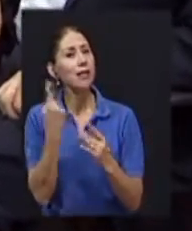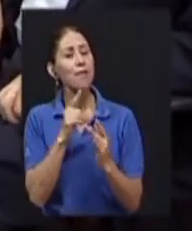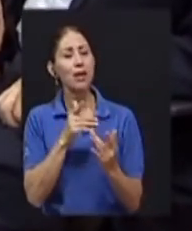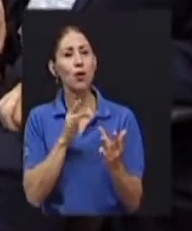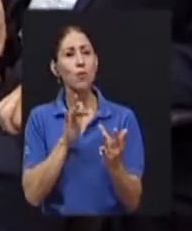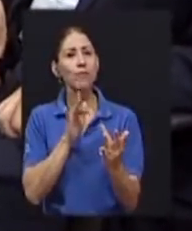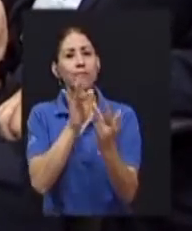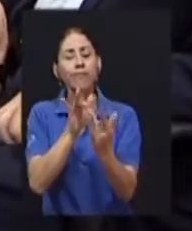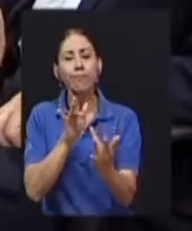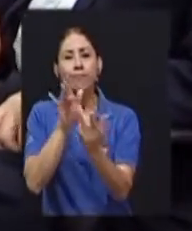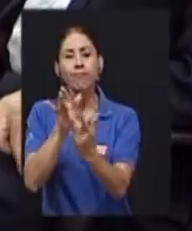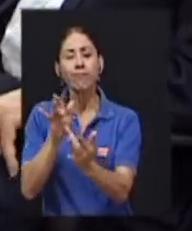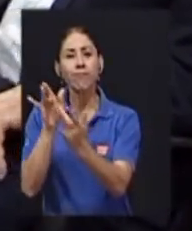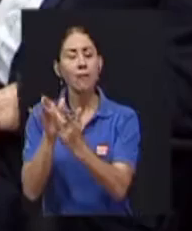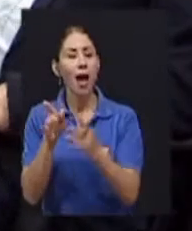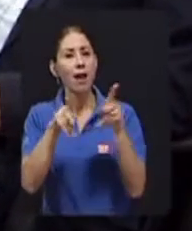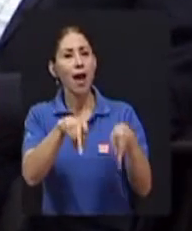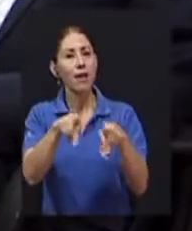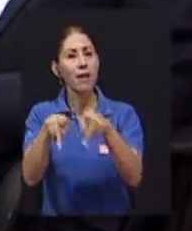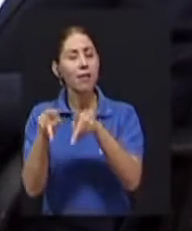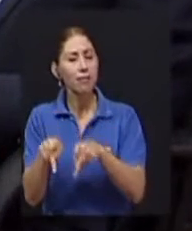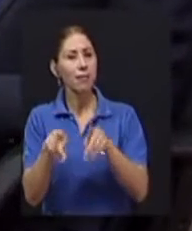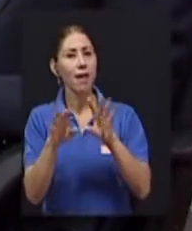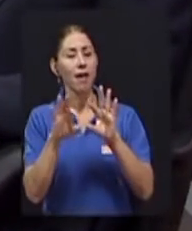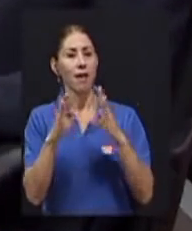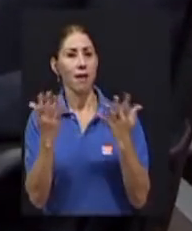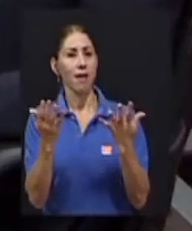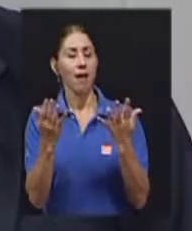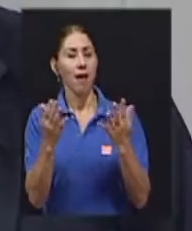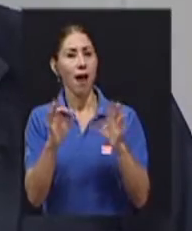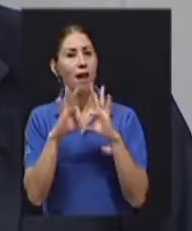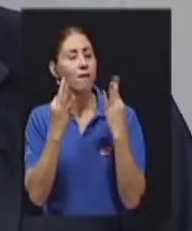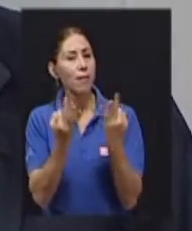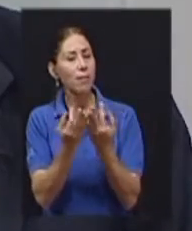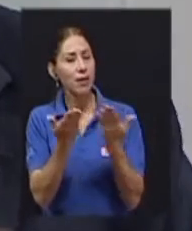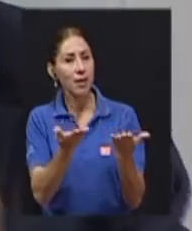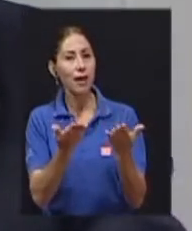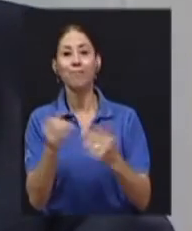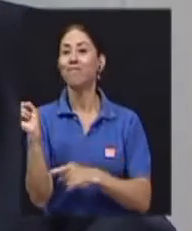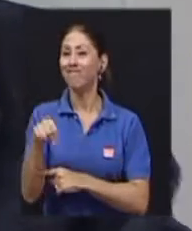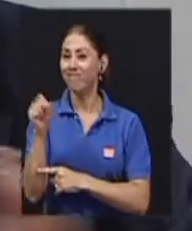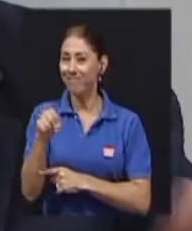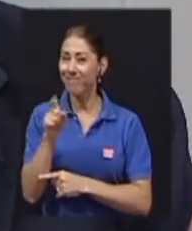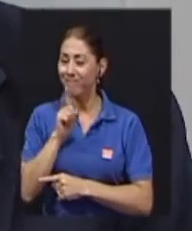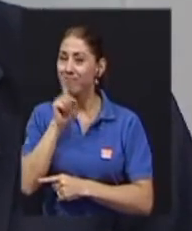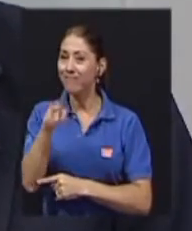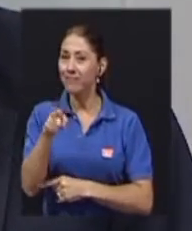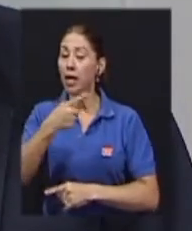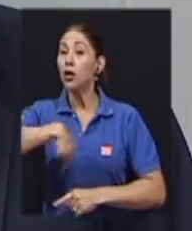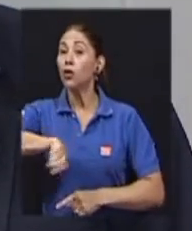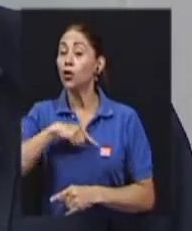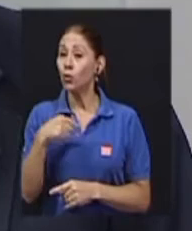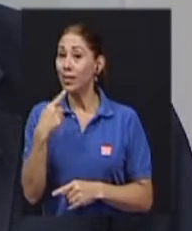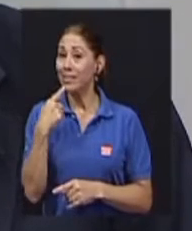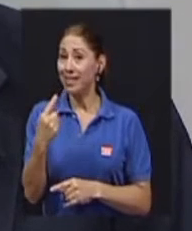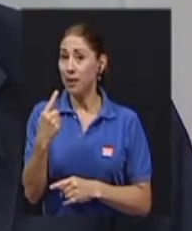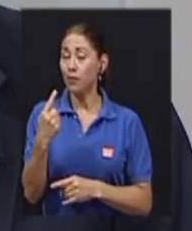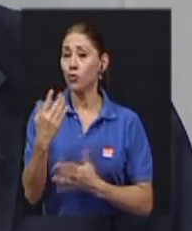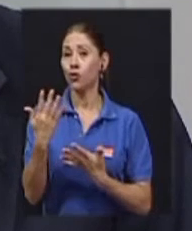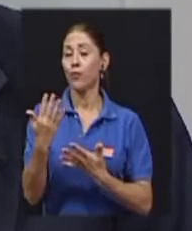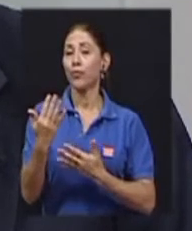a la familia. Efectivamente, sí. Nosotros decimos que los destinatarios de la misión